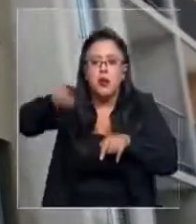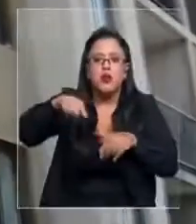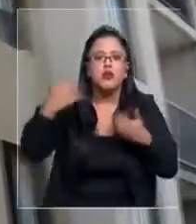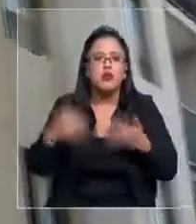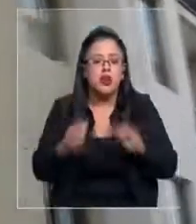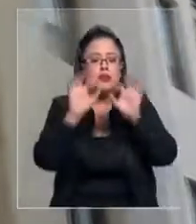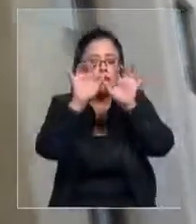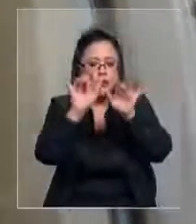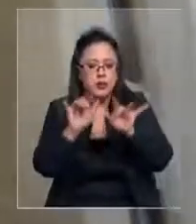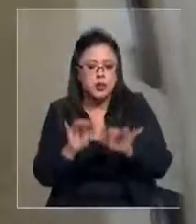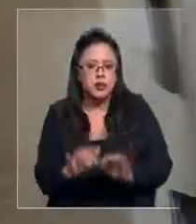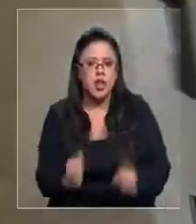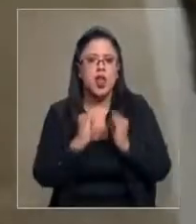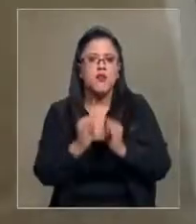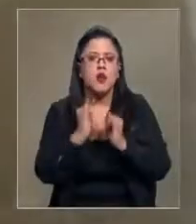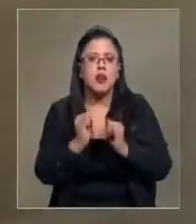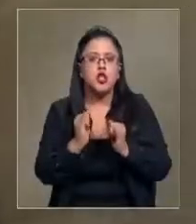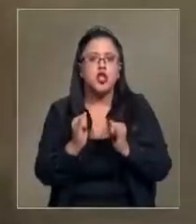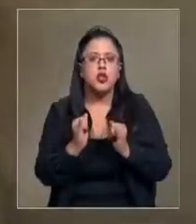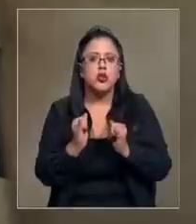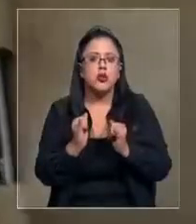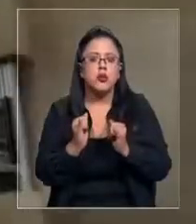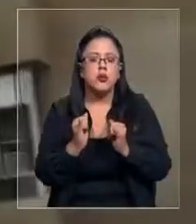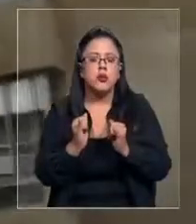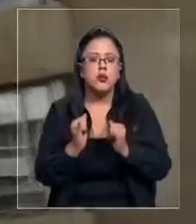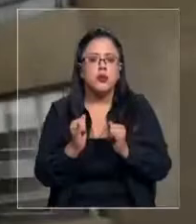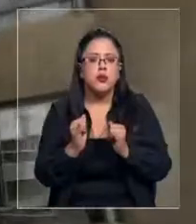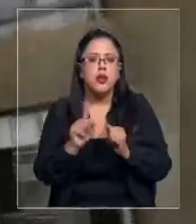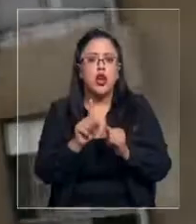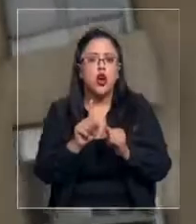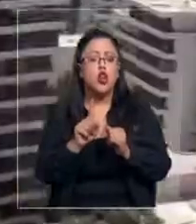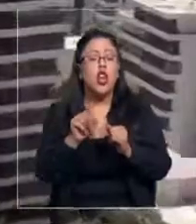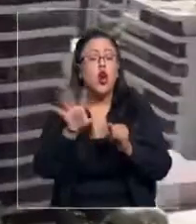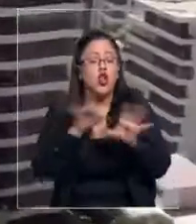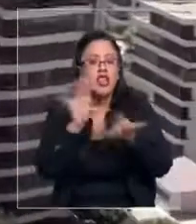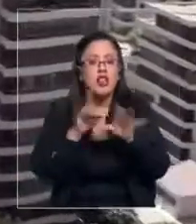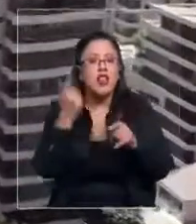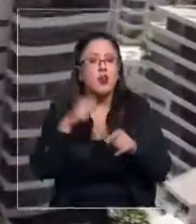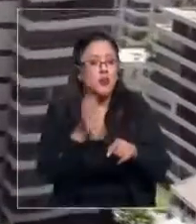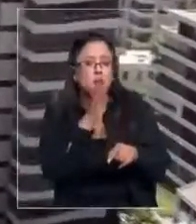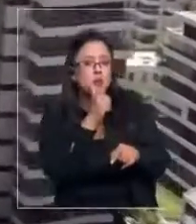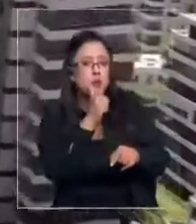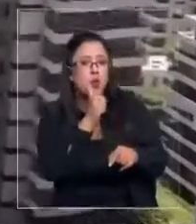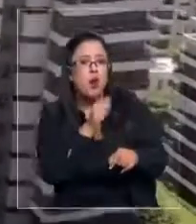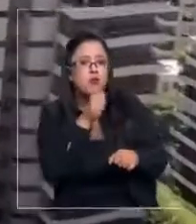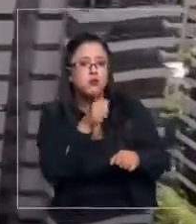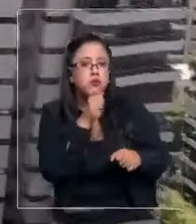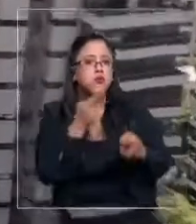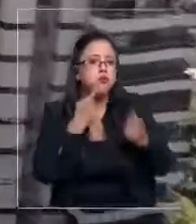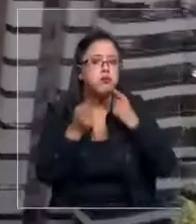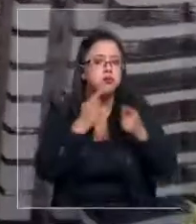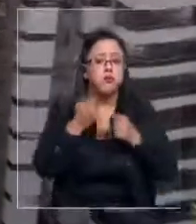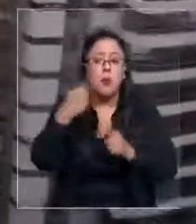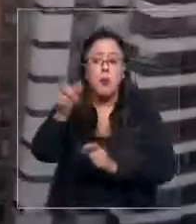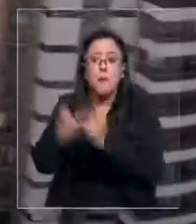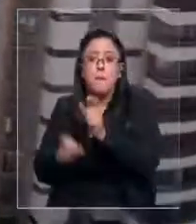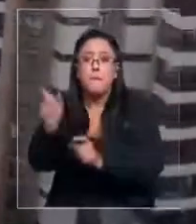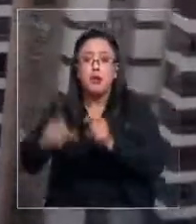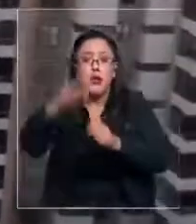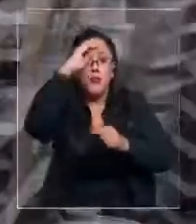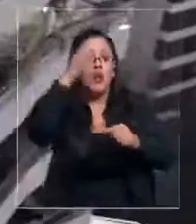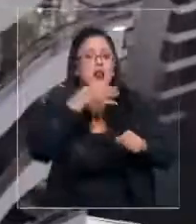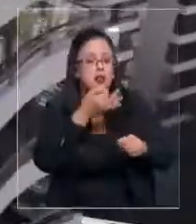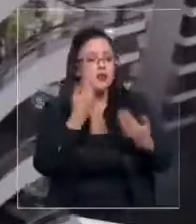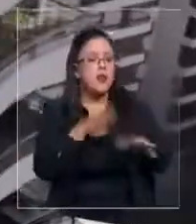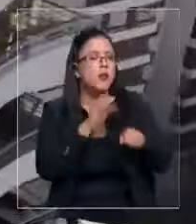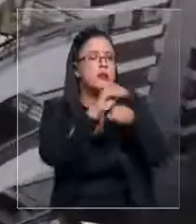normalización de lo detectado. Sin embargo, no quisieron darnos una entrevista. Según los expertos, hay ciertas alertas en